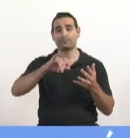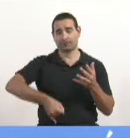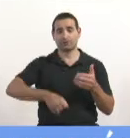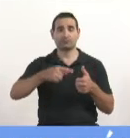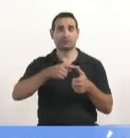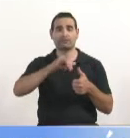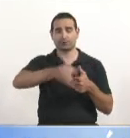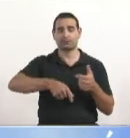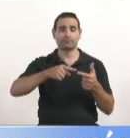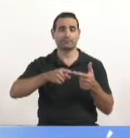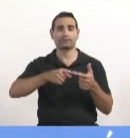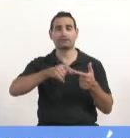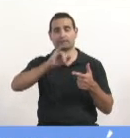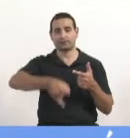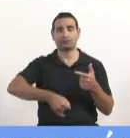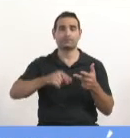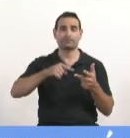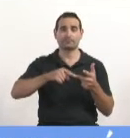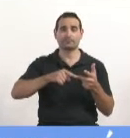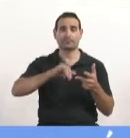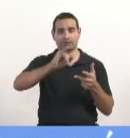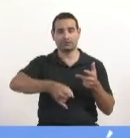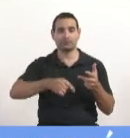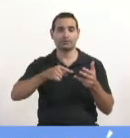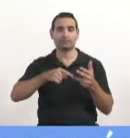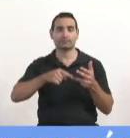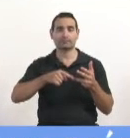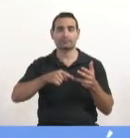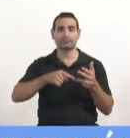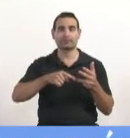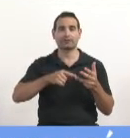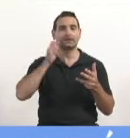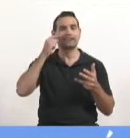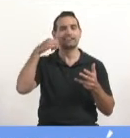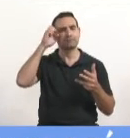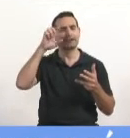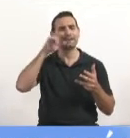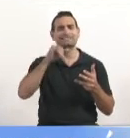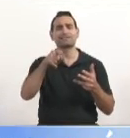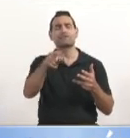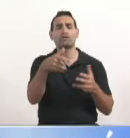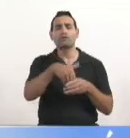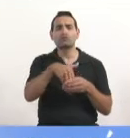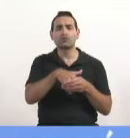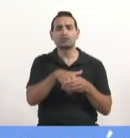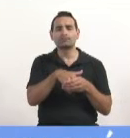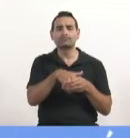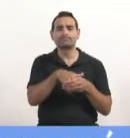afirmativo, Fiato afirmativo. García Larraburo, afirmativo. Jacopo, afirmativo. Jiménez, su voto, senadora Jiménez.